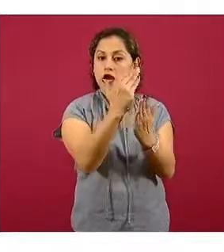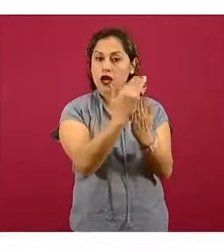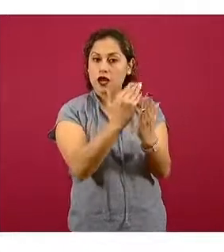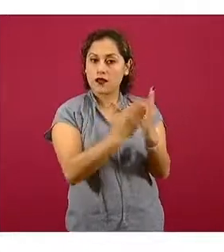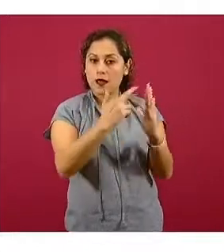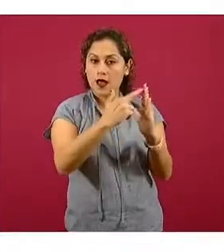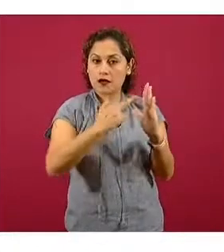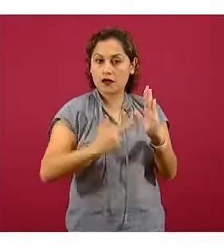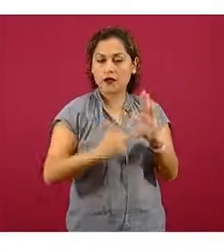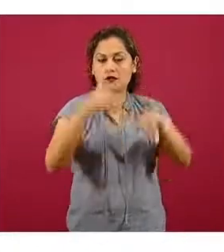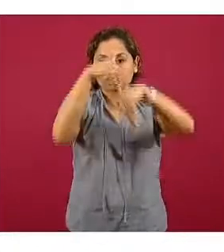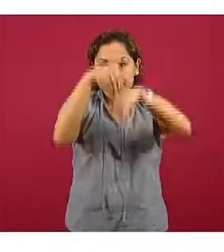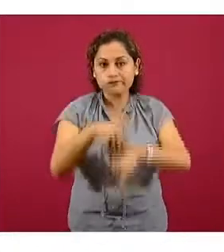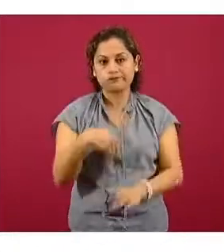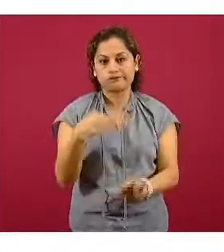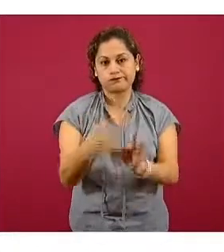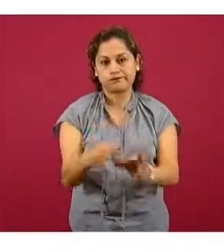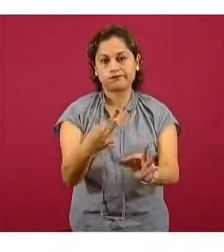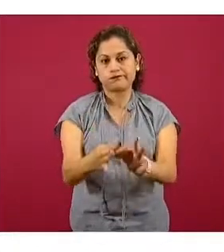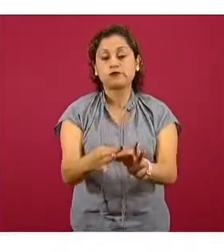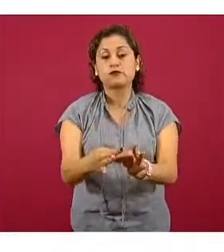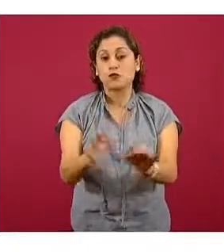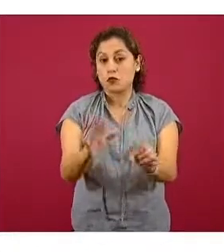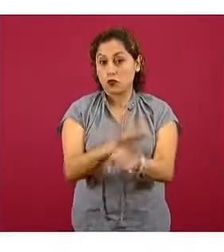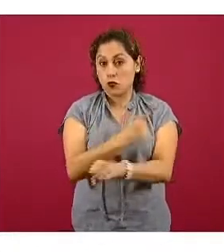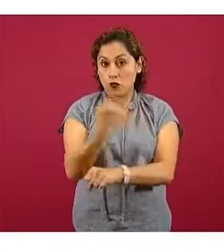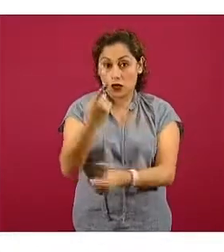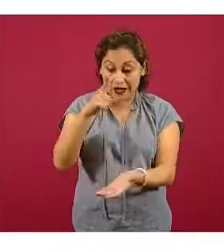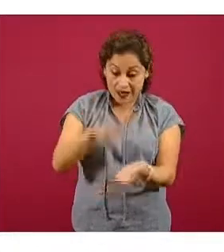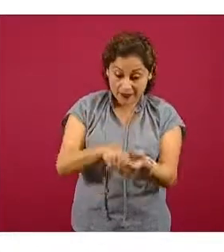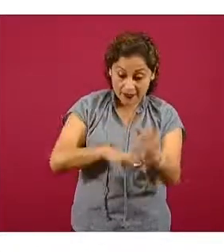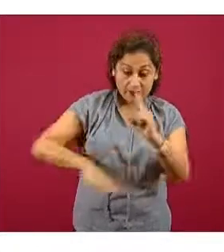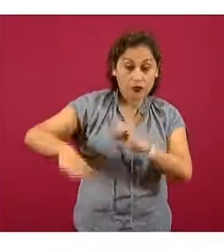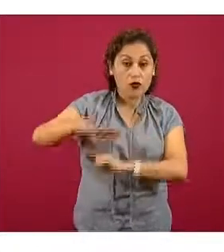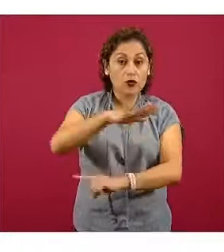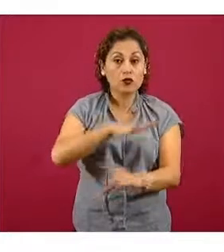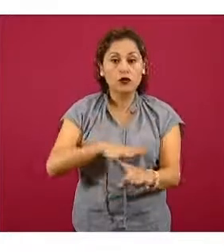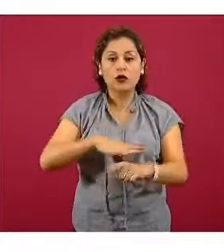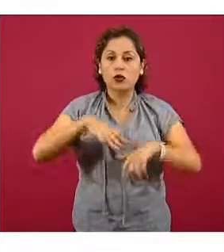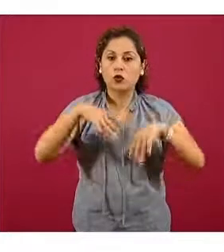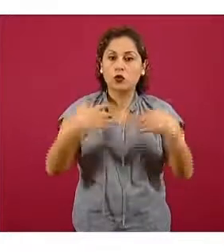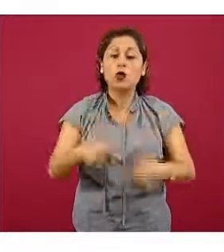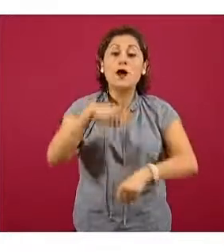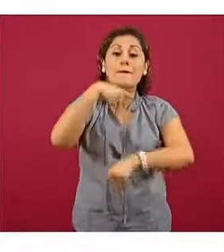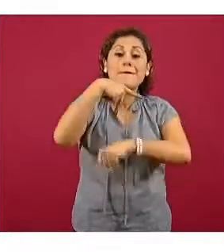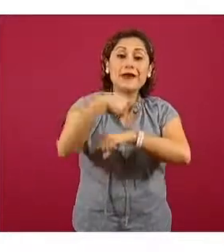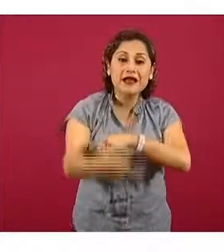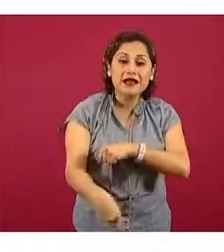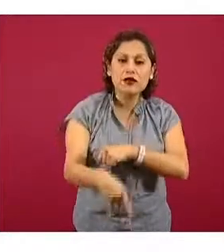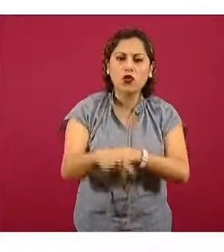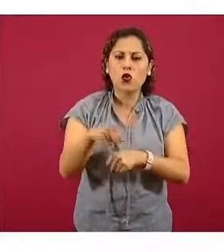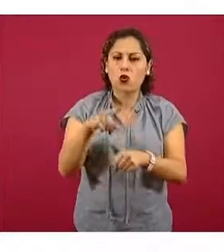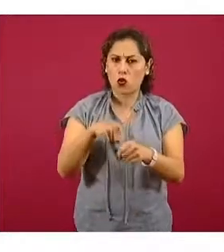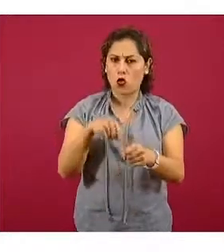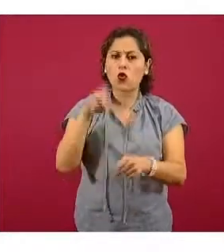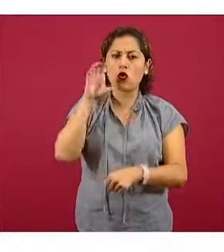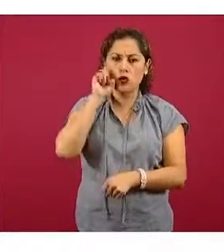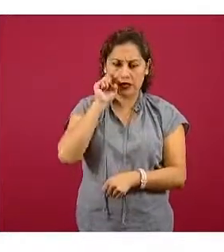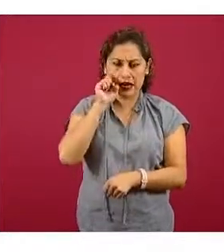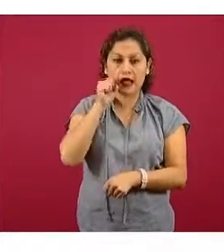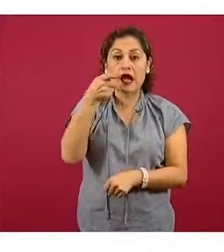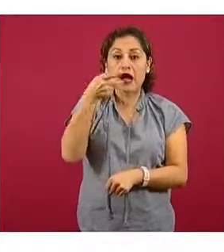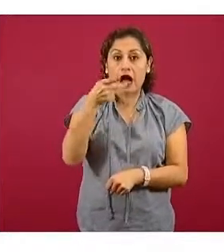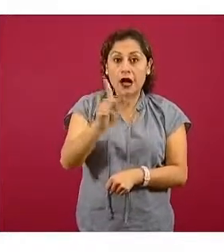acciones preventivas correspondientes porque su nivel de riesgo, a pesar que es naranja, es un nivel que ha mantenido un